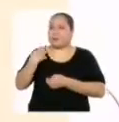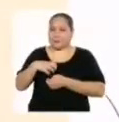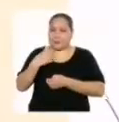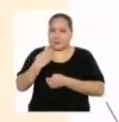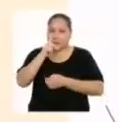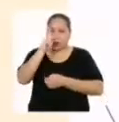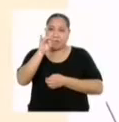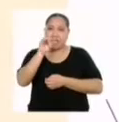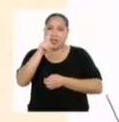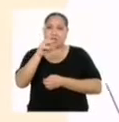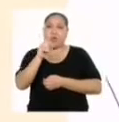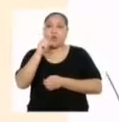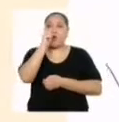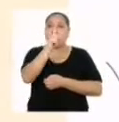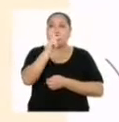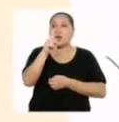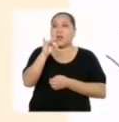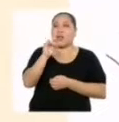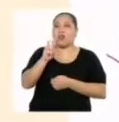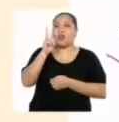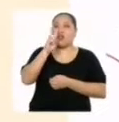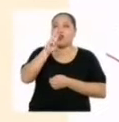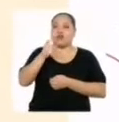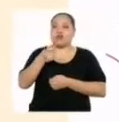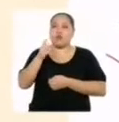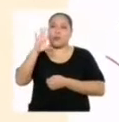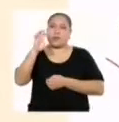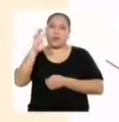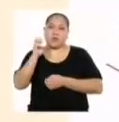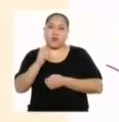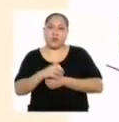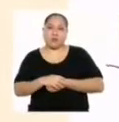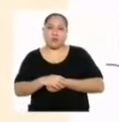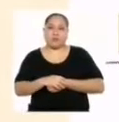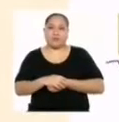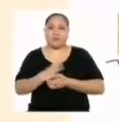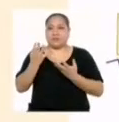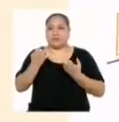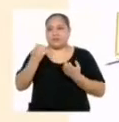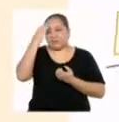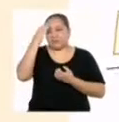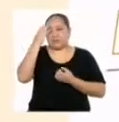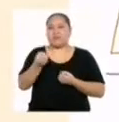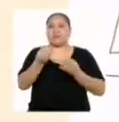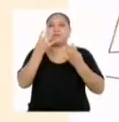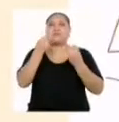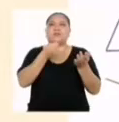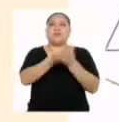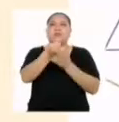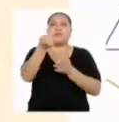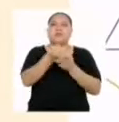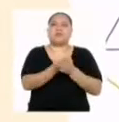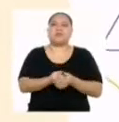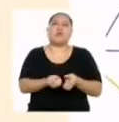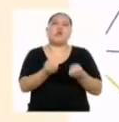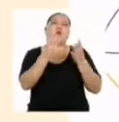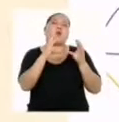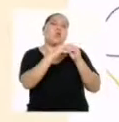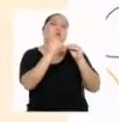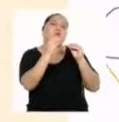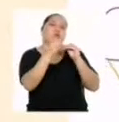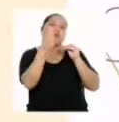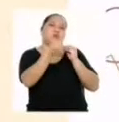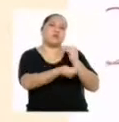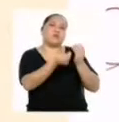Se sabe que el precio por kilogramo es de 2 soles con 50 céntimos y se quiere saber cuánto se pagará por cierta cantidad de